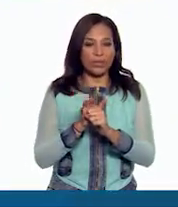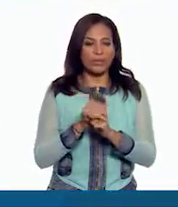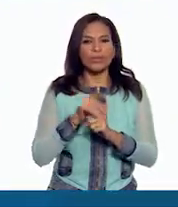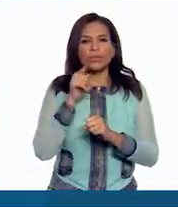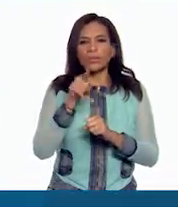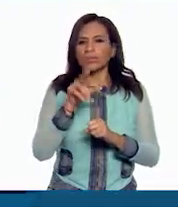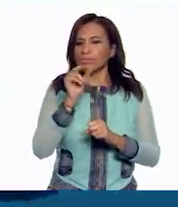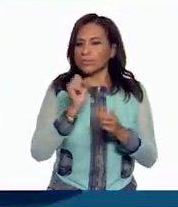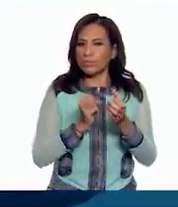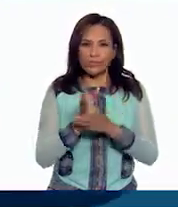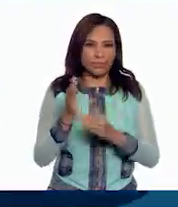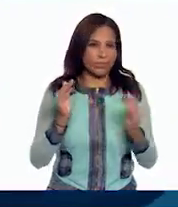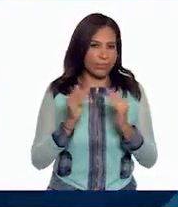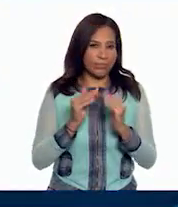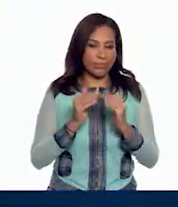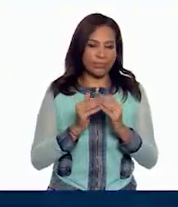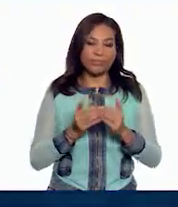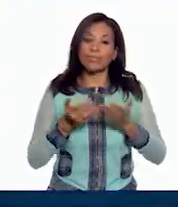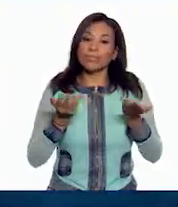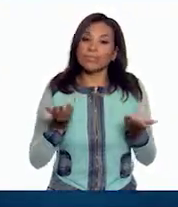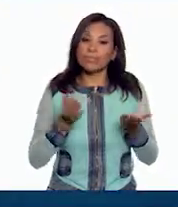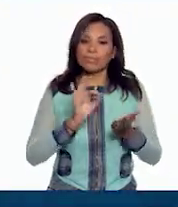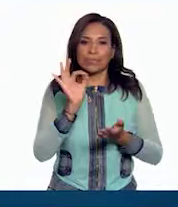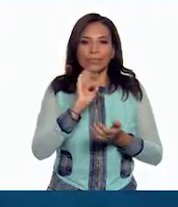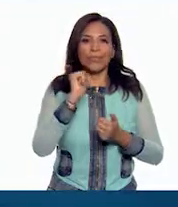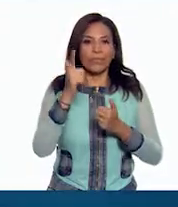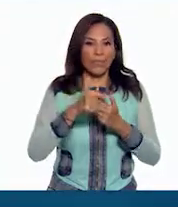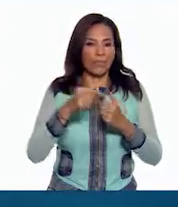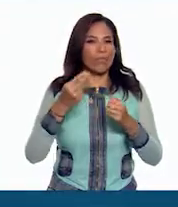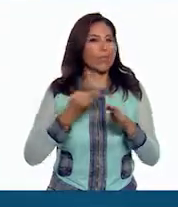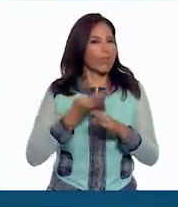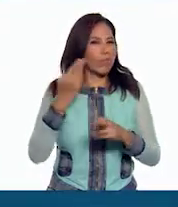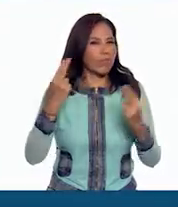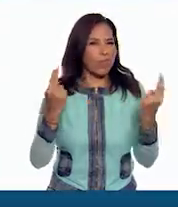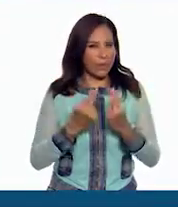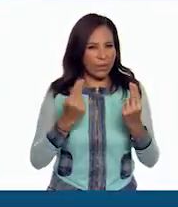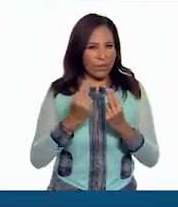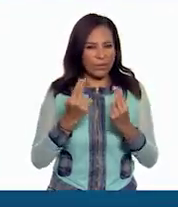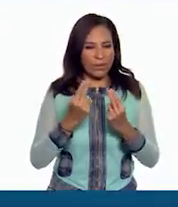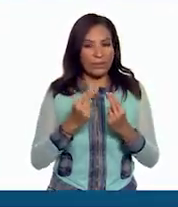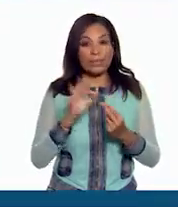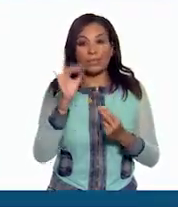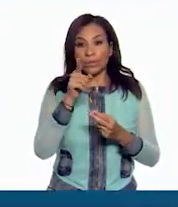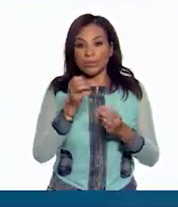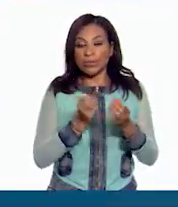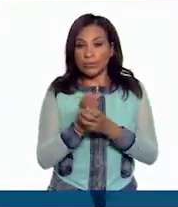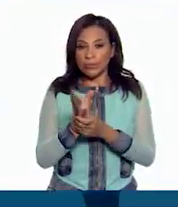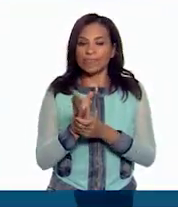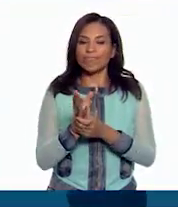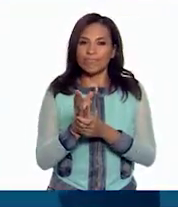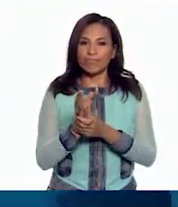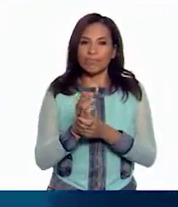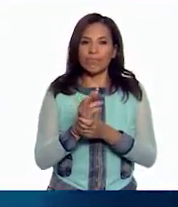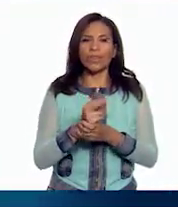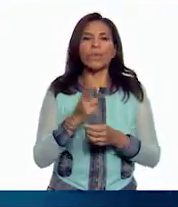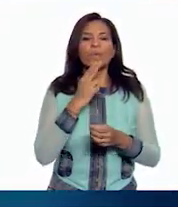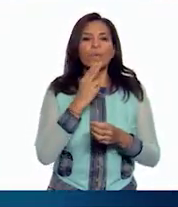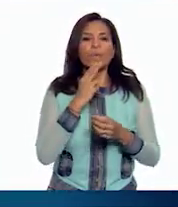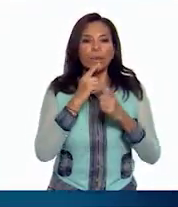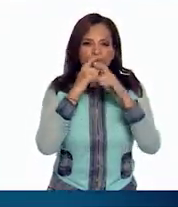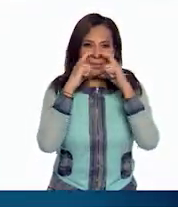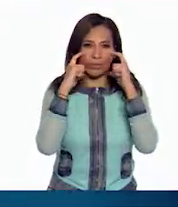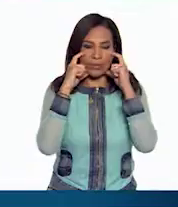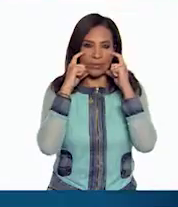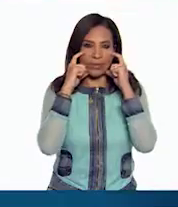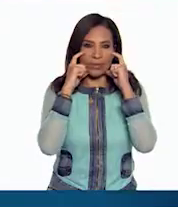Trata de no salir de casa a menos que sea muy necesario. Si lo haces, utiliza